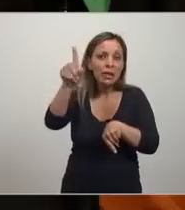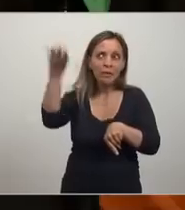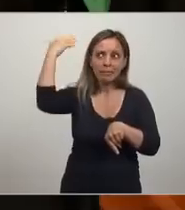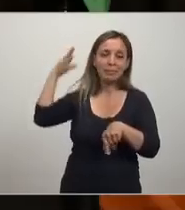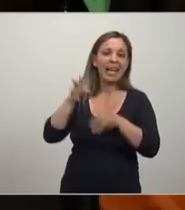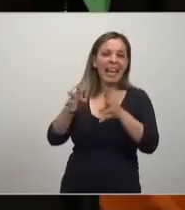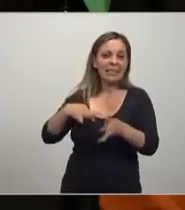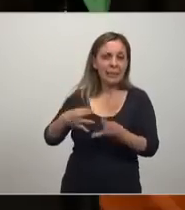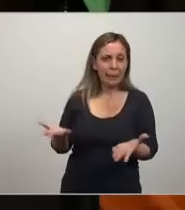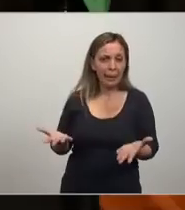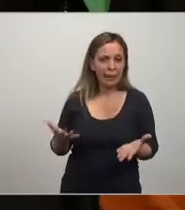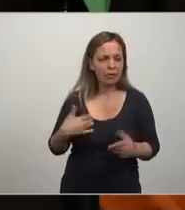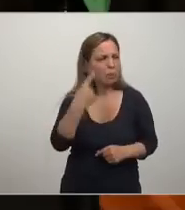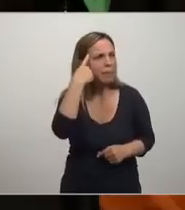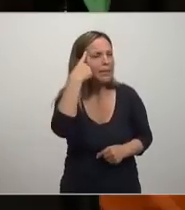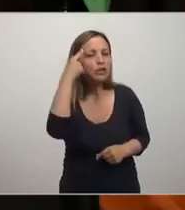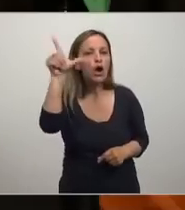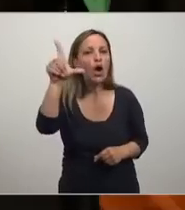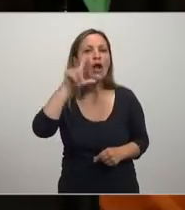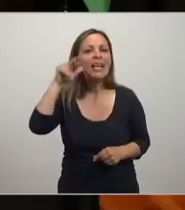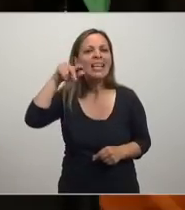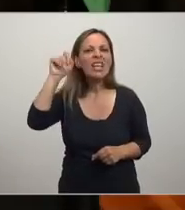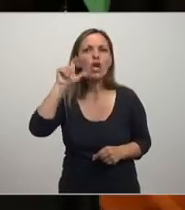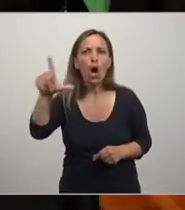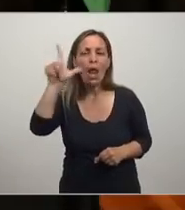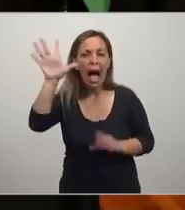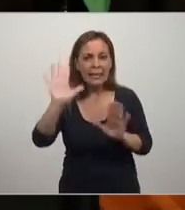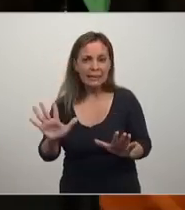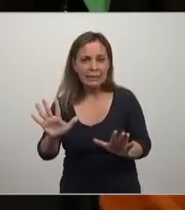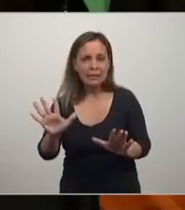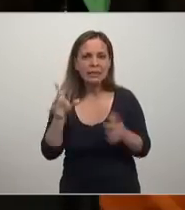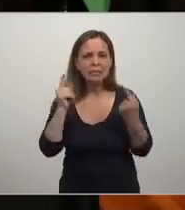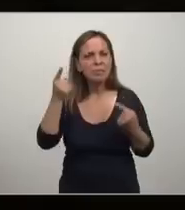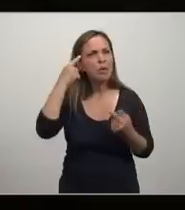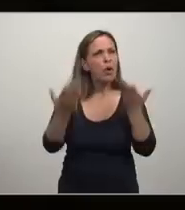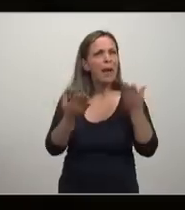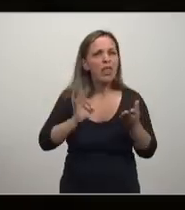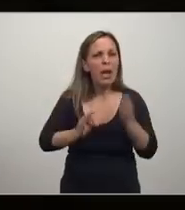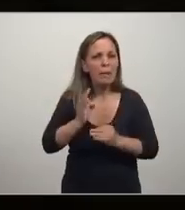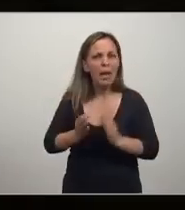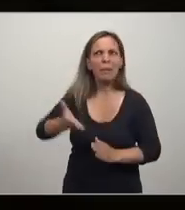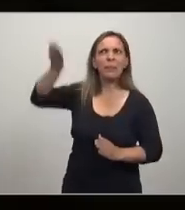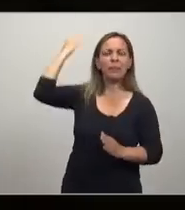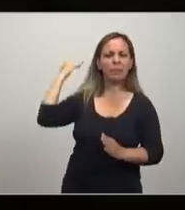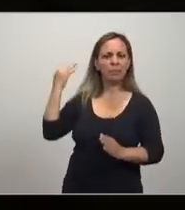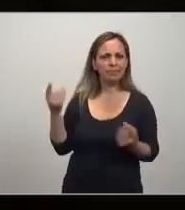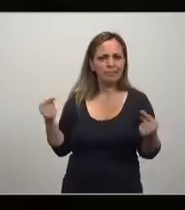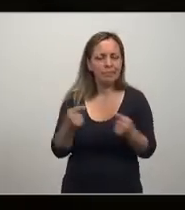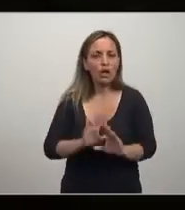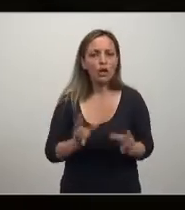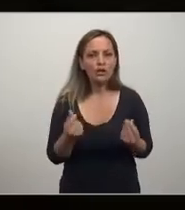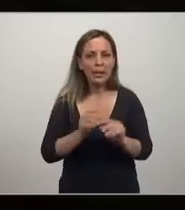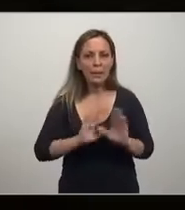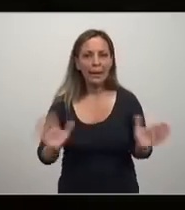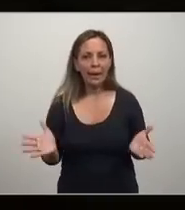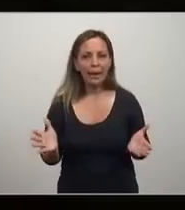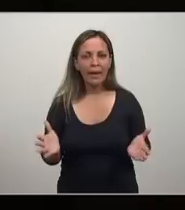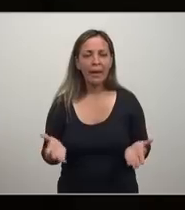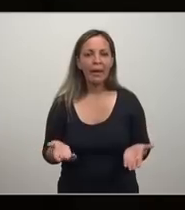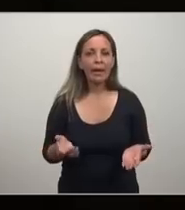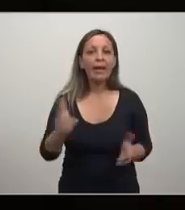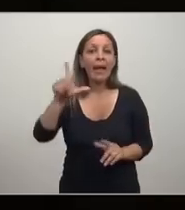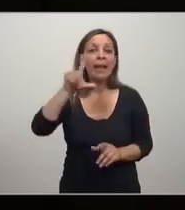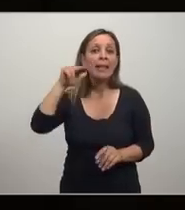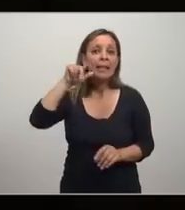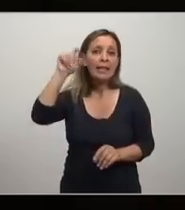Y yo me pregunto si Abraham Lincoln pudo abolir la esclavitud contentando a los esclavistas y a los esclavos. Por supuesto que los esclavistas lo mataron